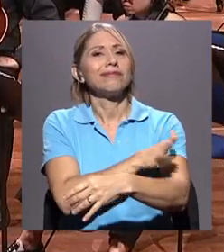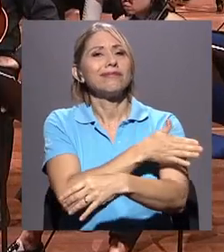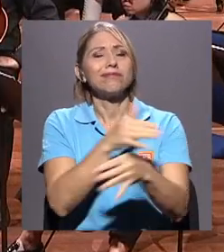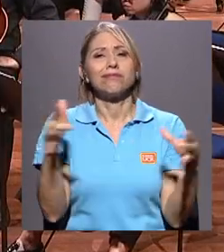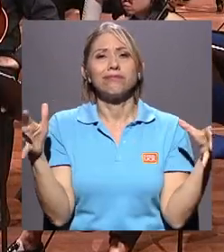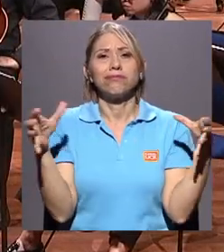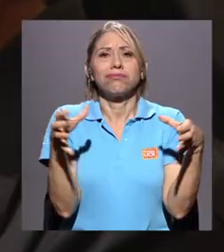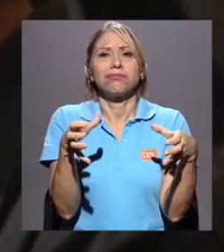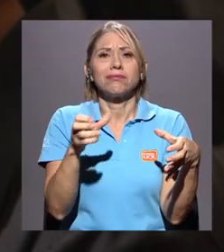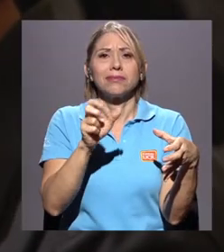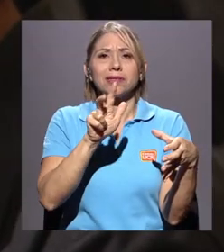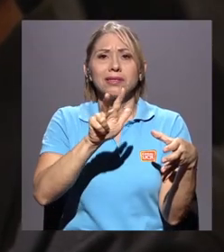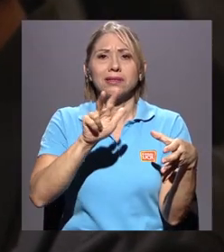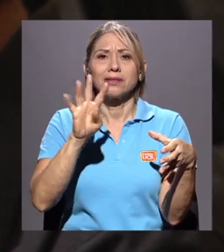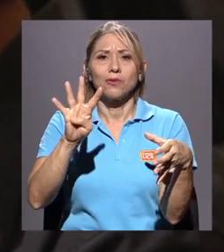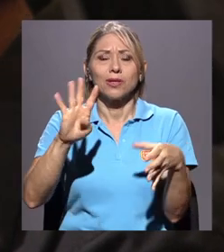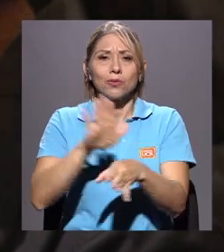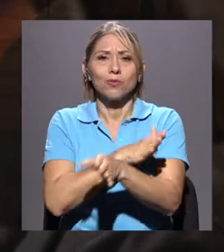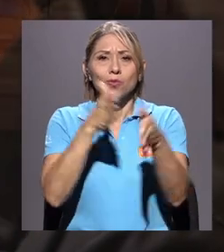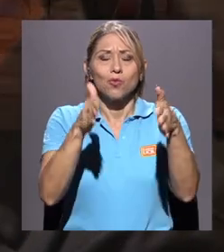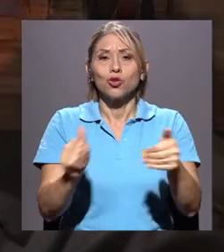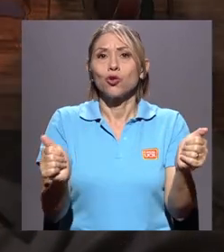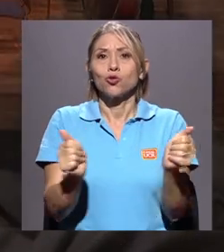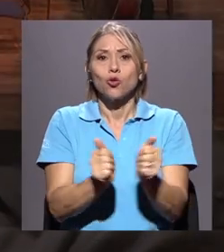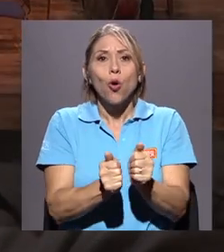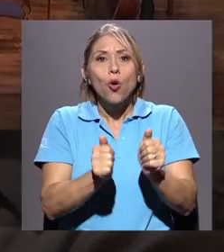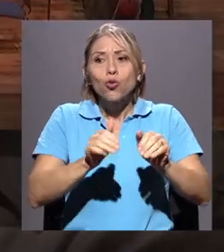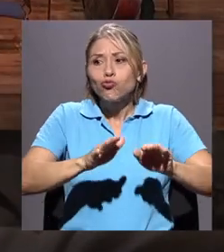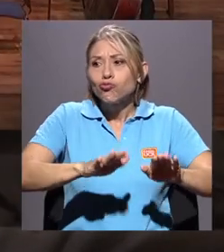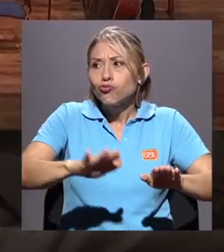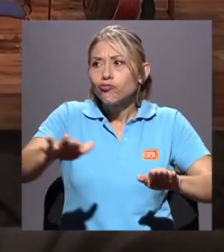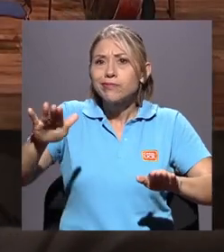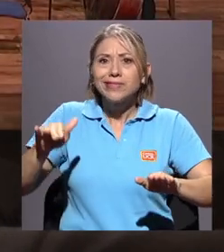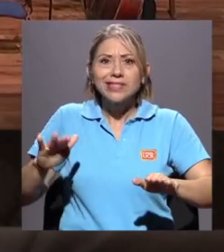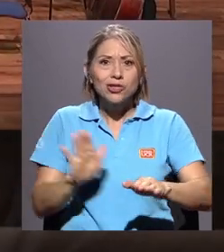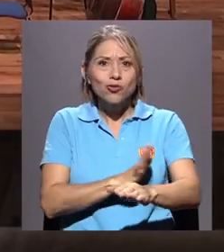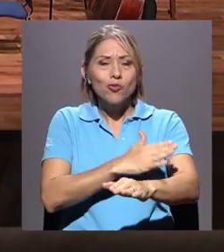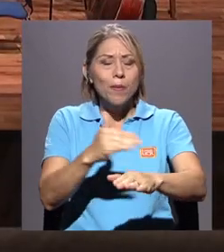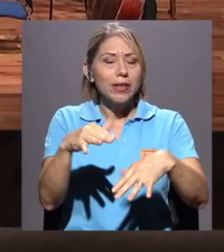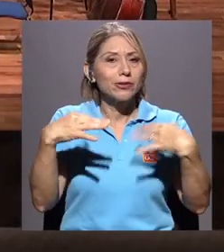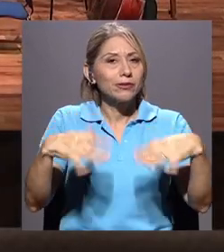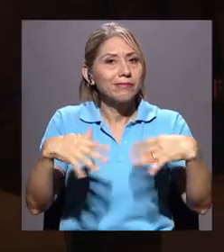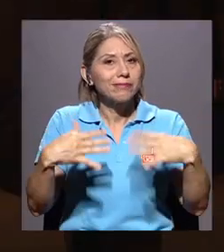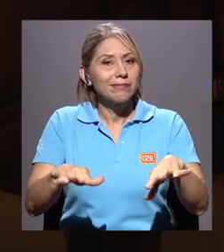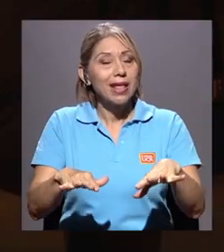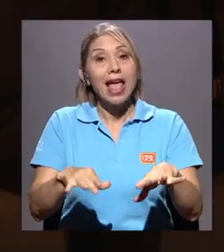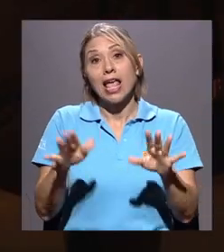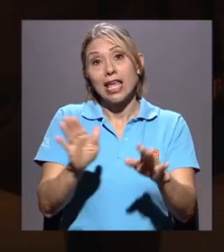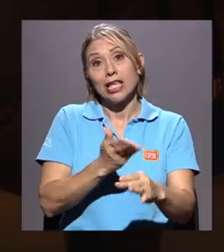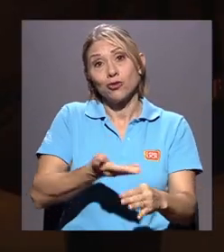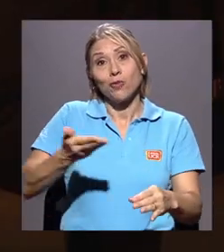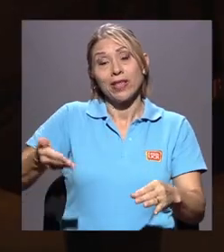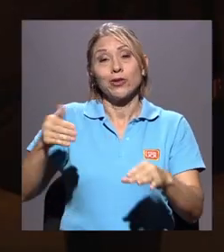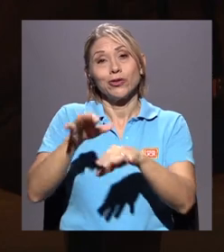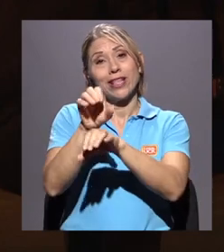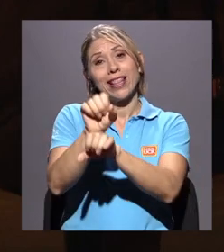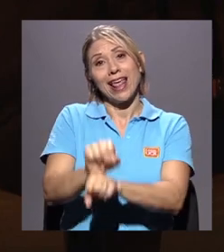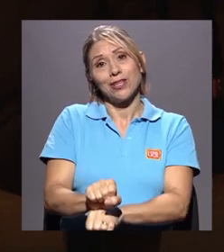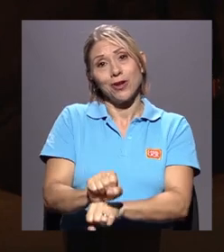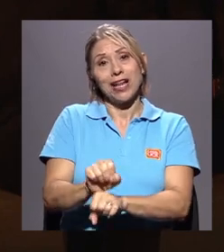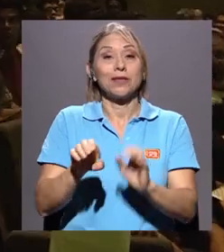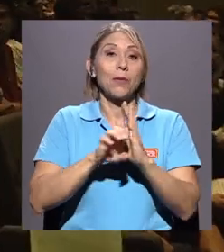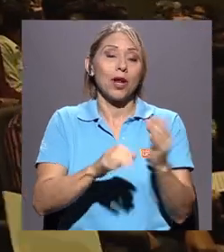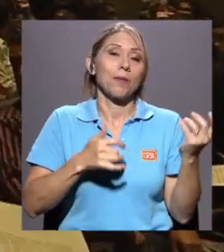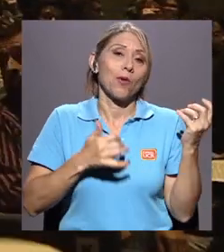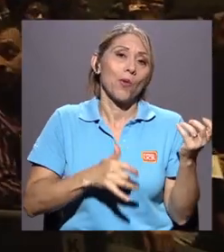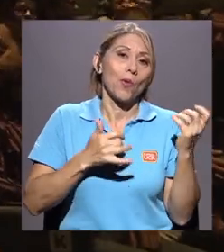34 músicos con una rica instrumentación, que incluyó desde instrumentos tradicionales como el piano y las cuerdas